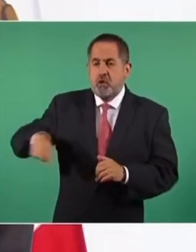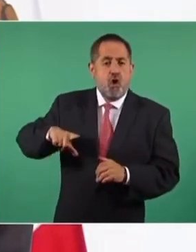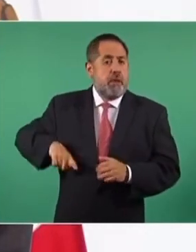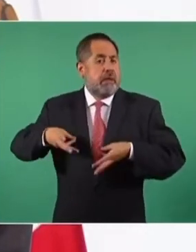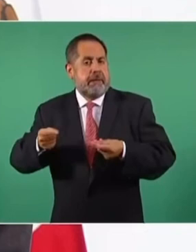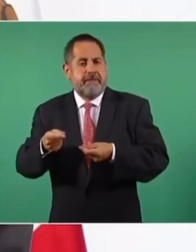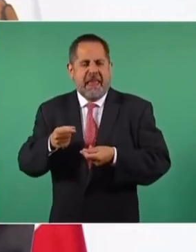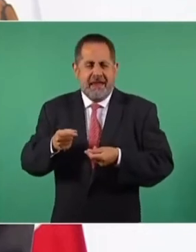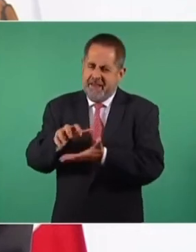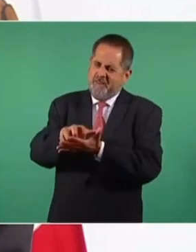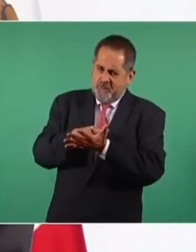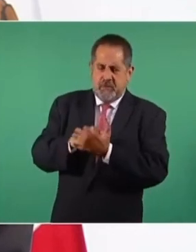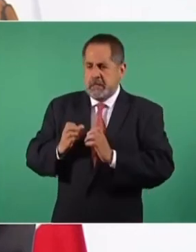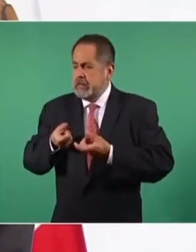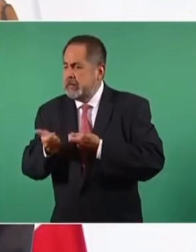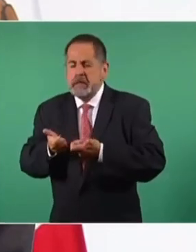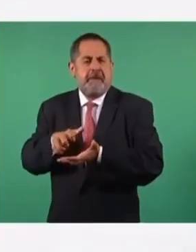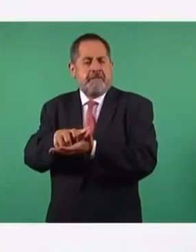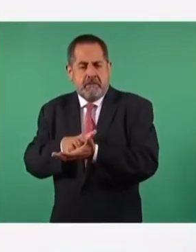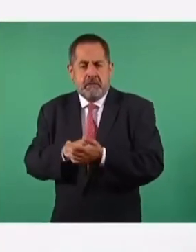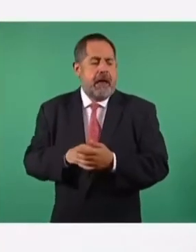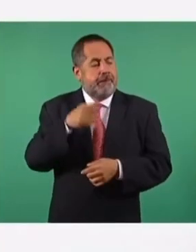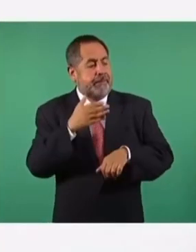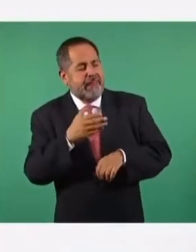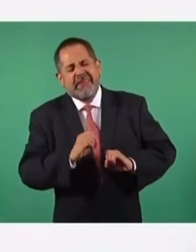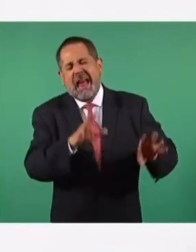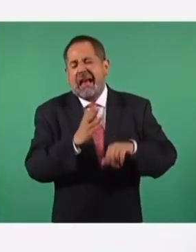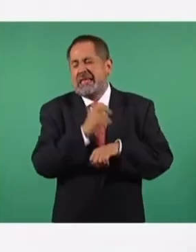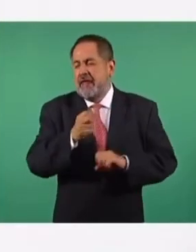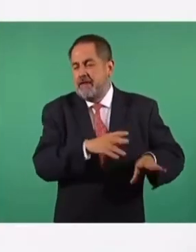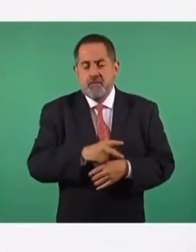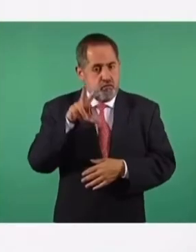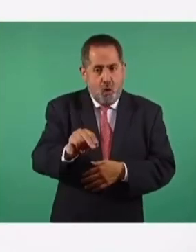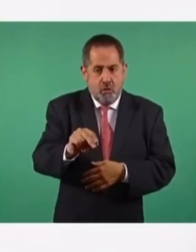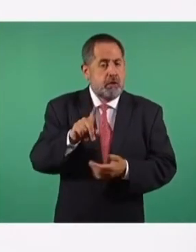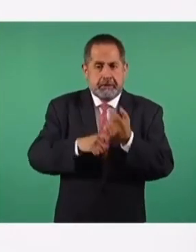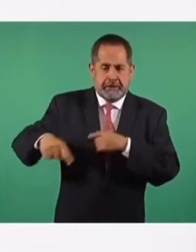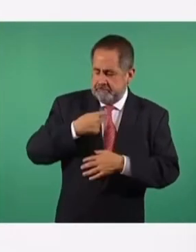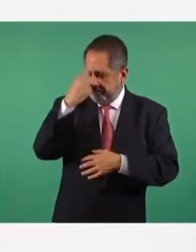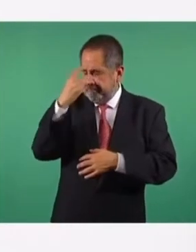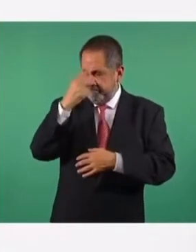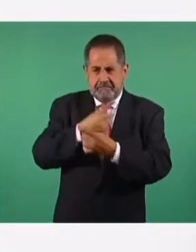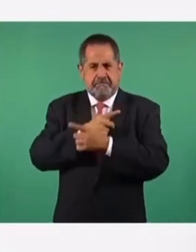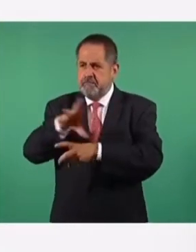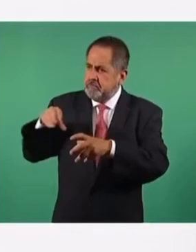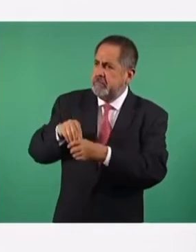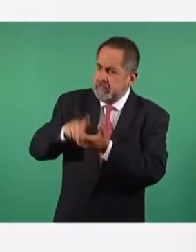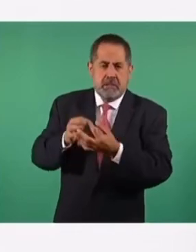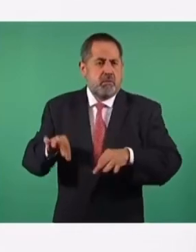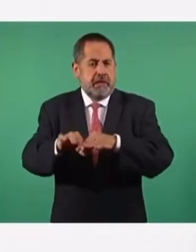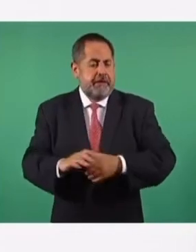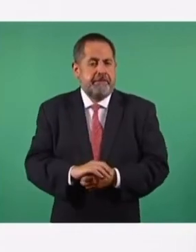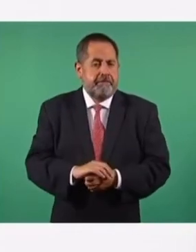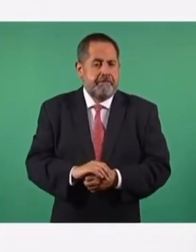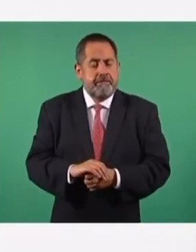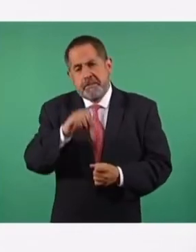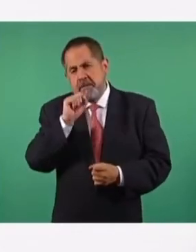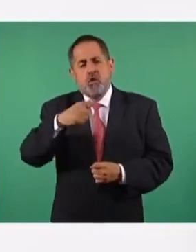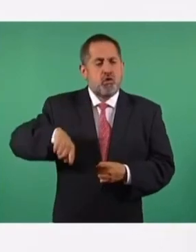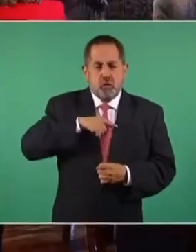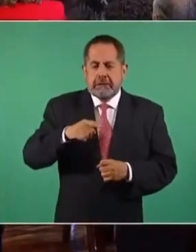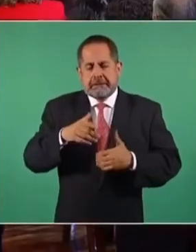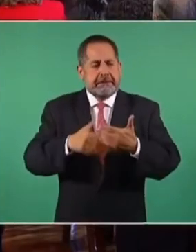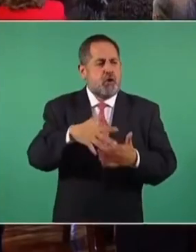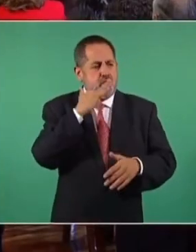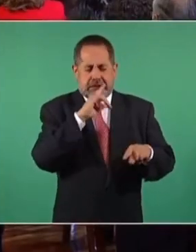austeridad y no permitir la impunidad, moralizar la vida pública de México. Al mismo tiempo que comenzamos a combatir la